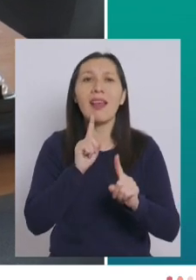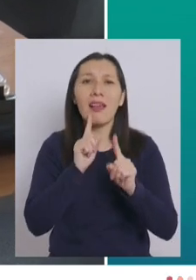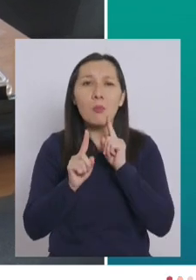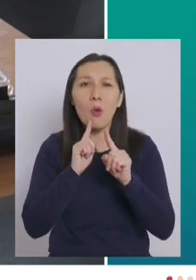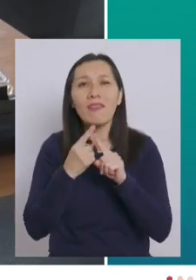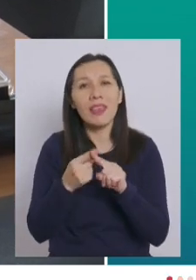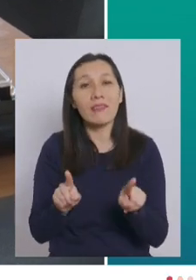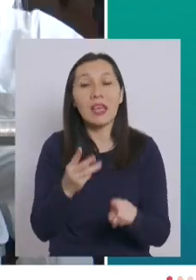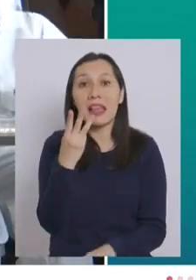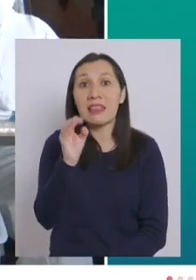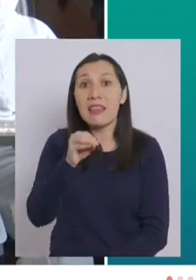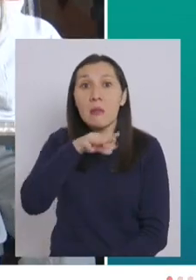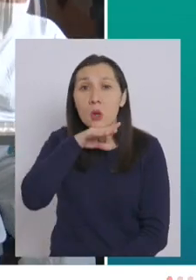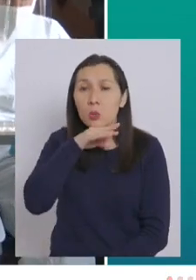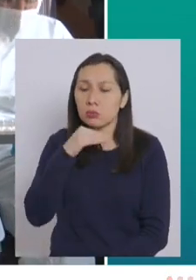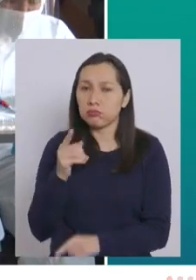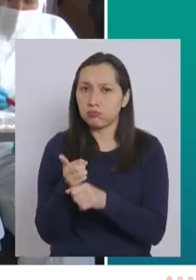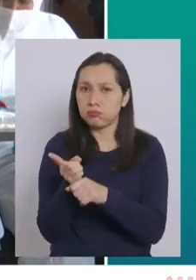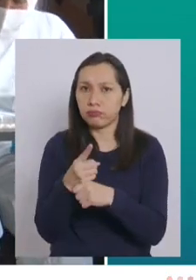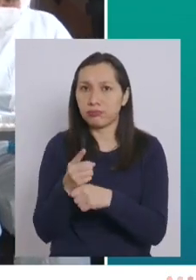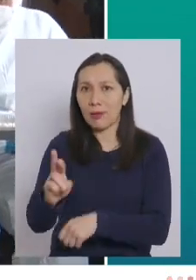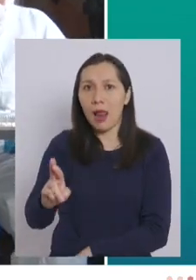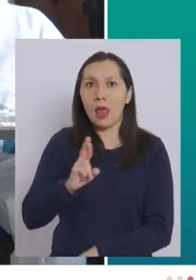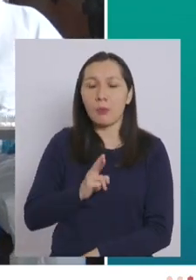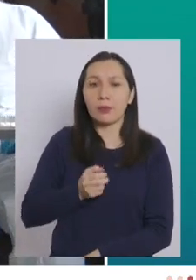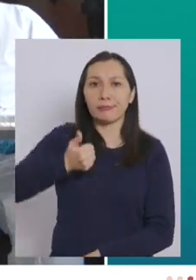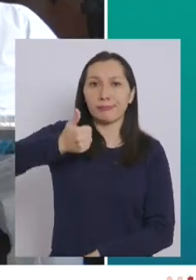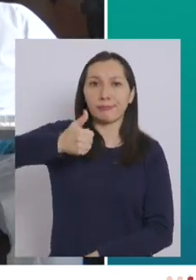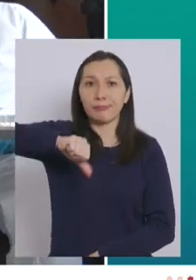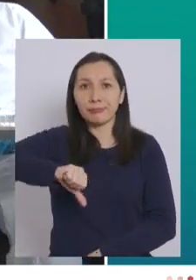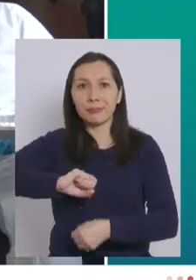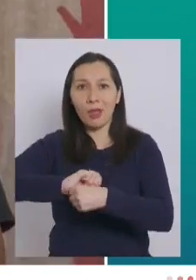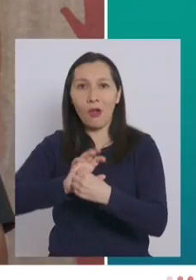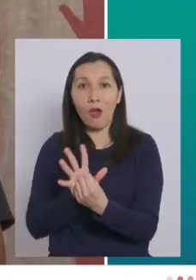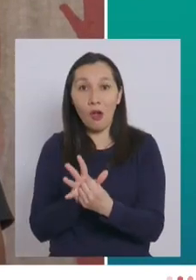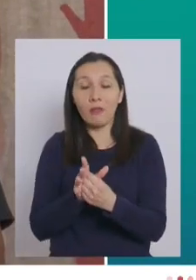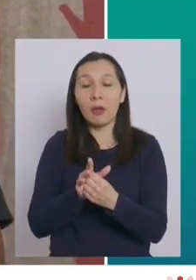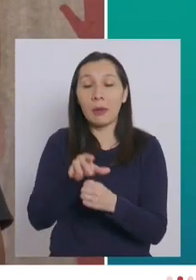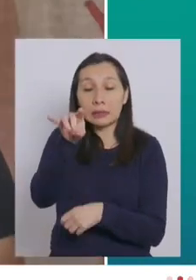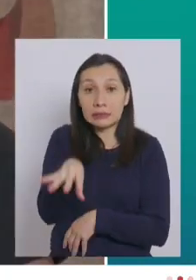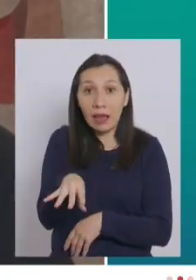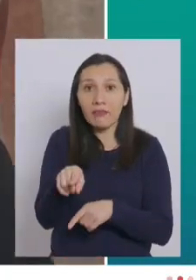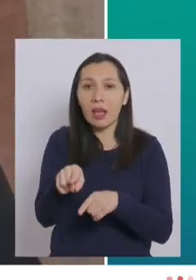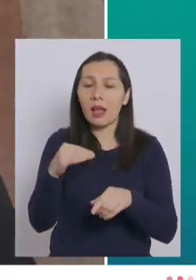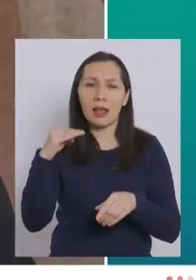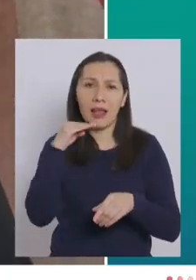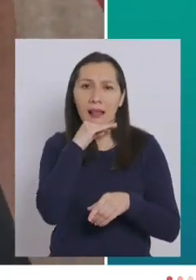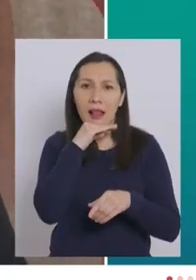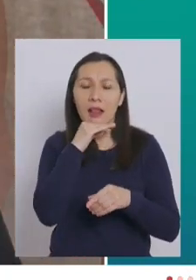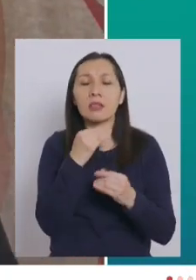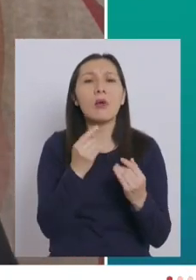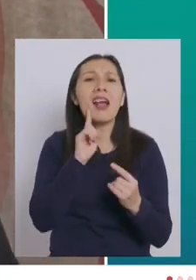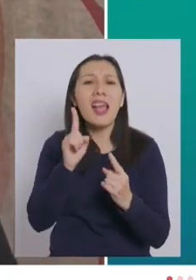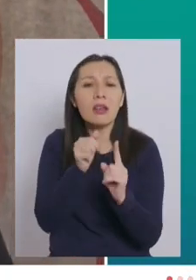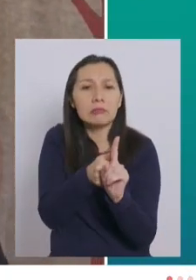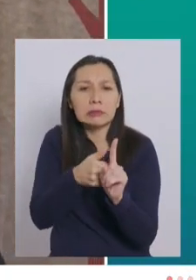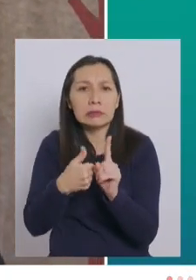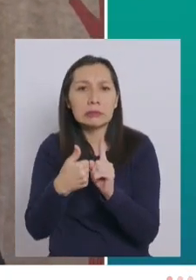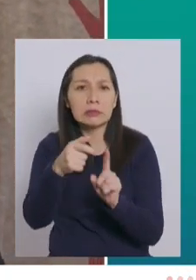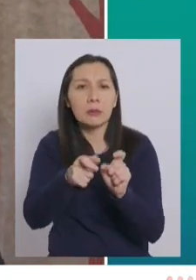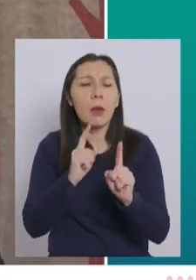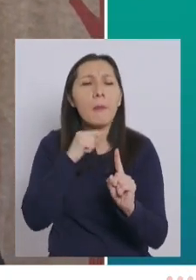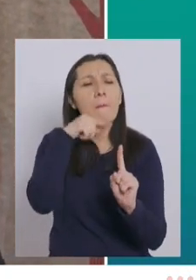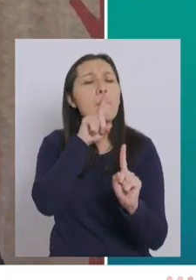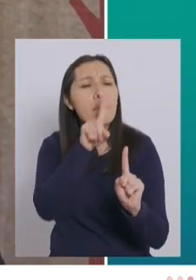antígeno que en 30 minutos permite dar el resultado a las personas y de esa manera poder hacer la trazabilidad, es decir,